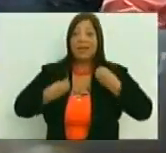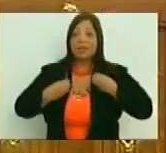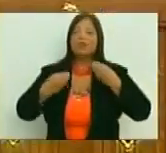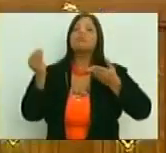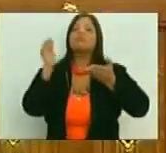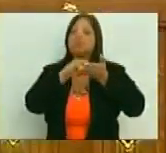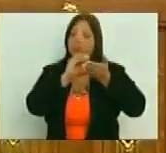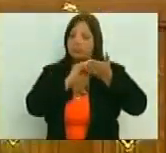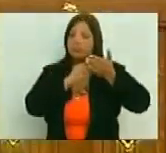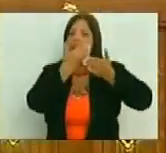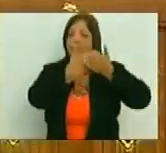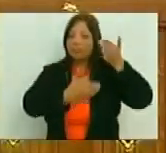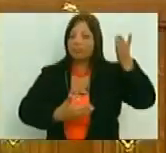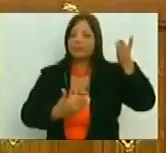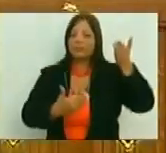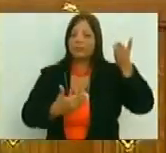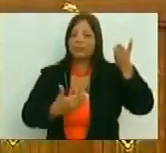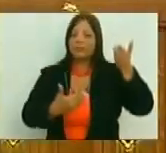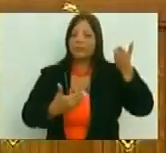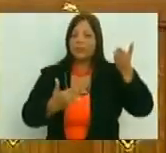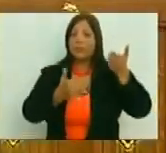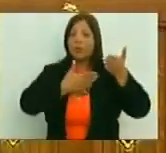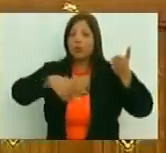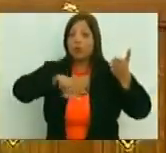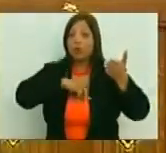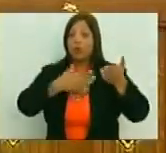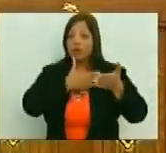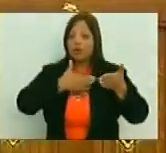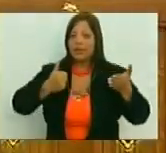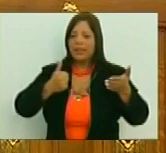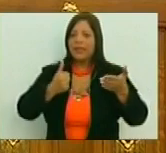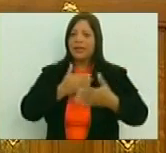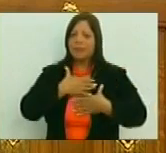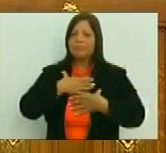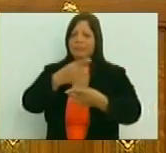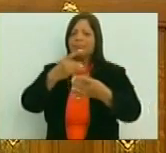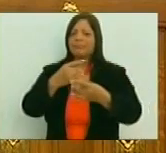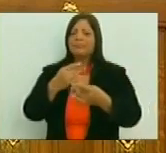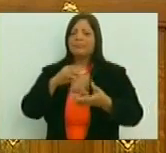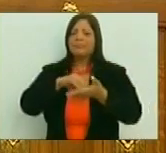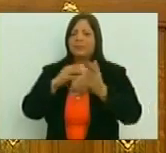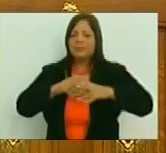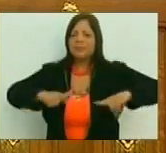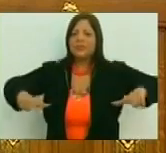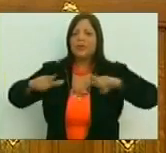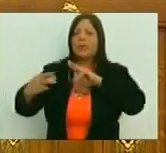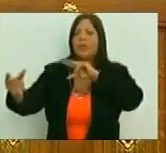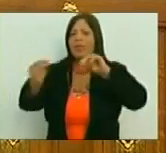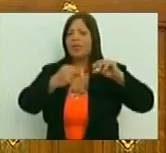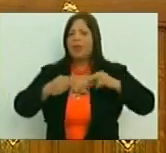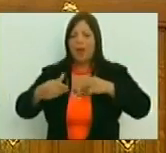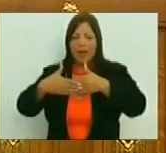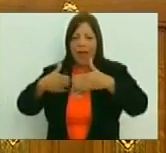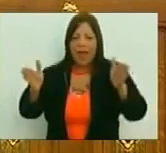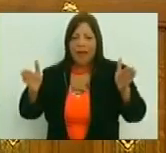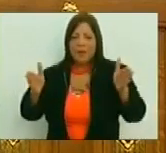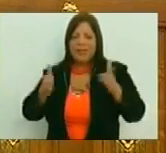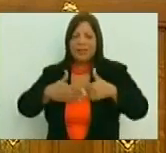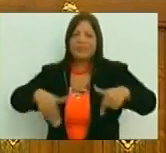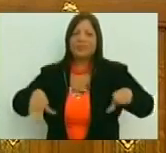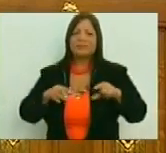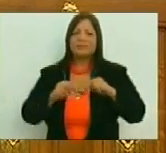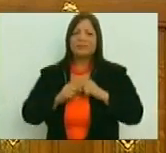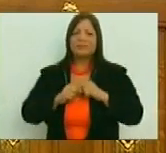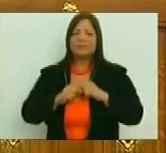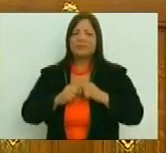aspiramos aspiramos de verdad que el espacio de debate que se abra sea